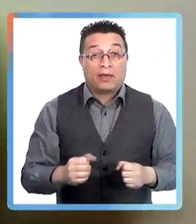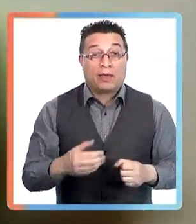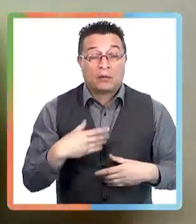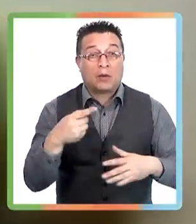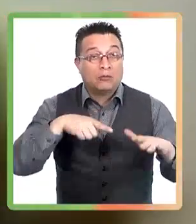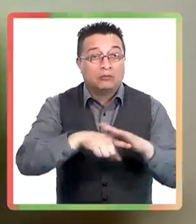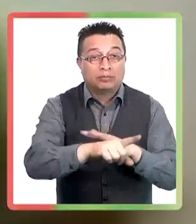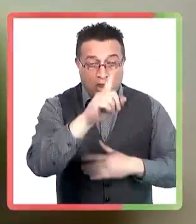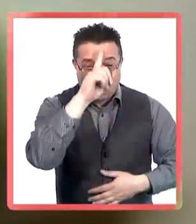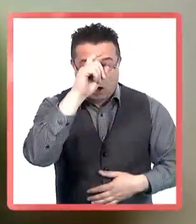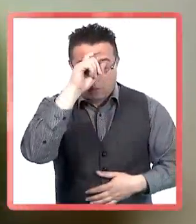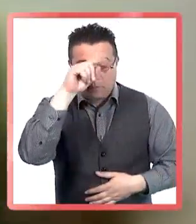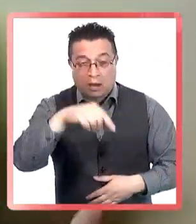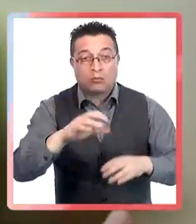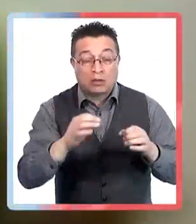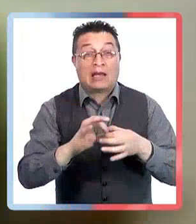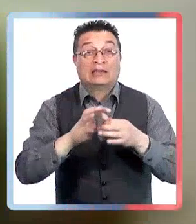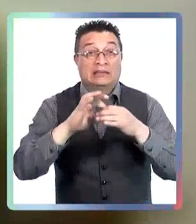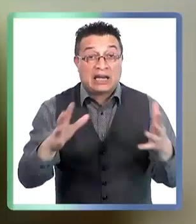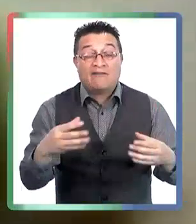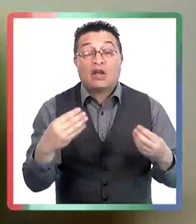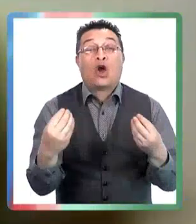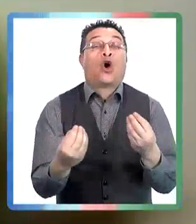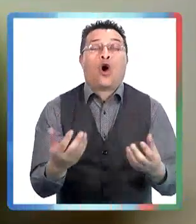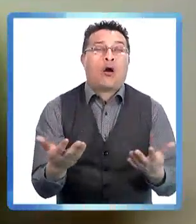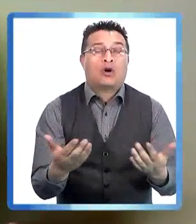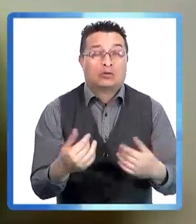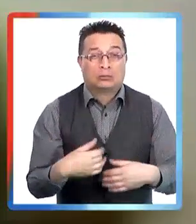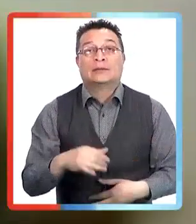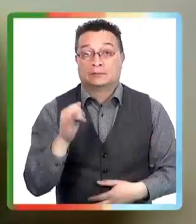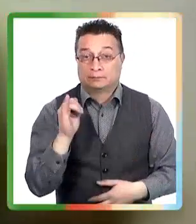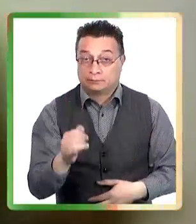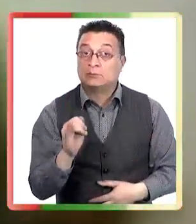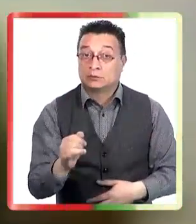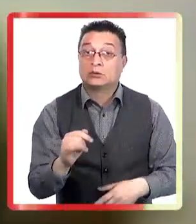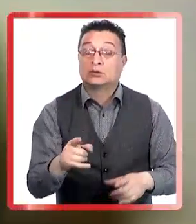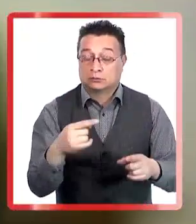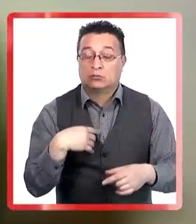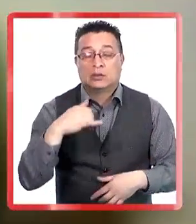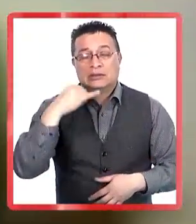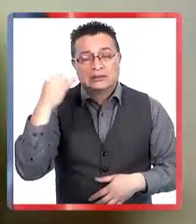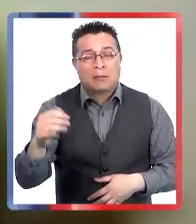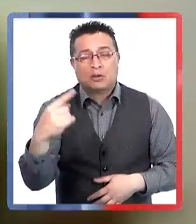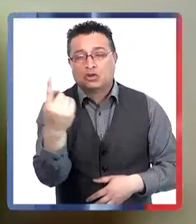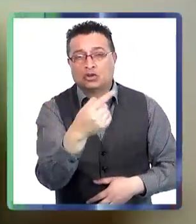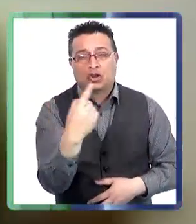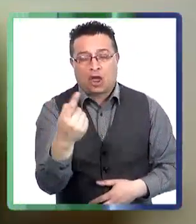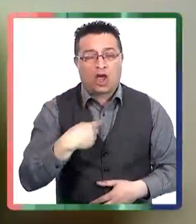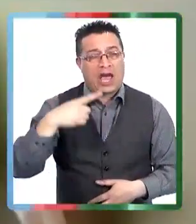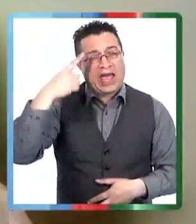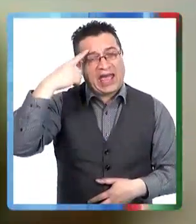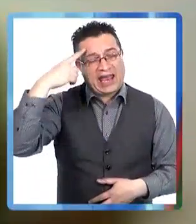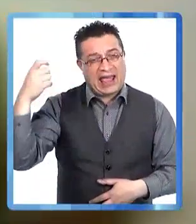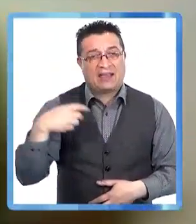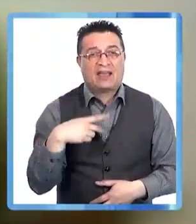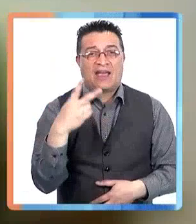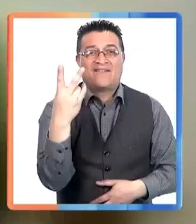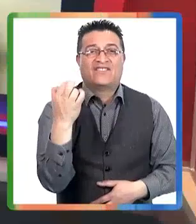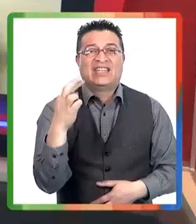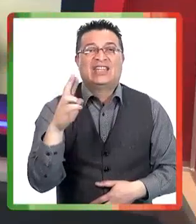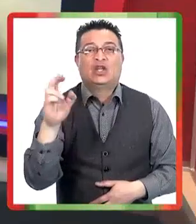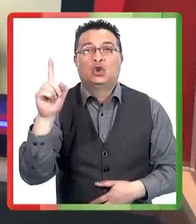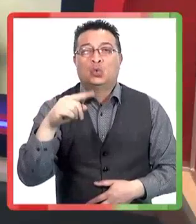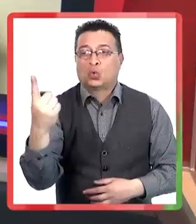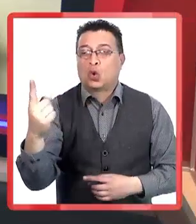respetaban, entre comillas, que cuando un niño tenía un virus no tenía otro, no podía. Y ahora que tenemos las técnicas de